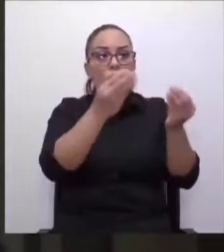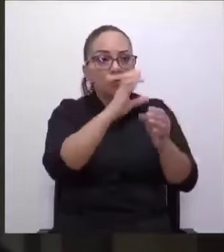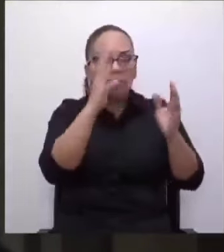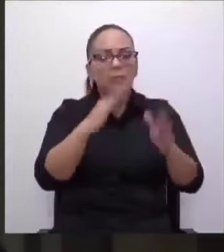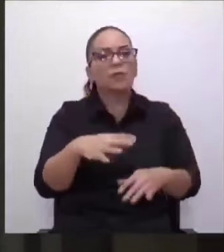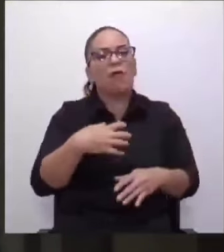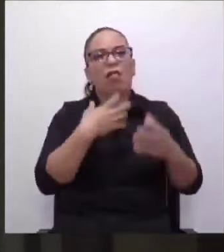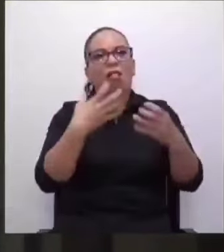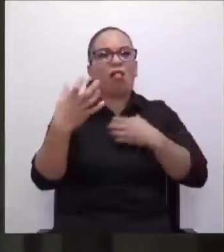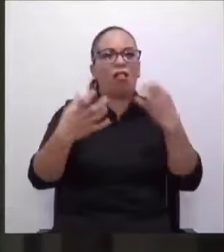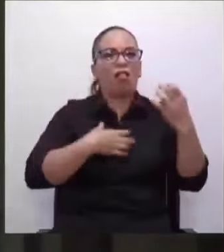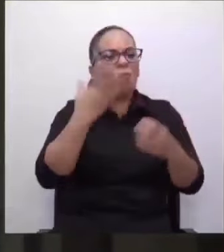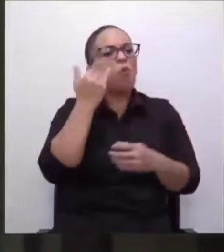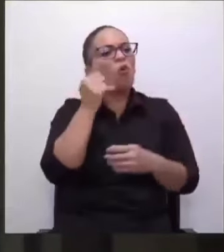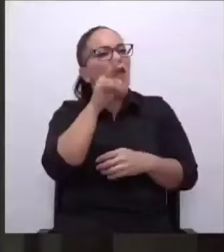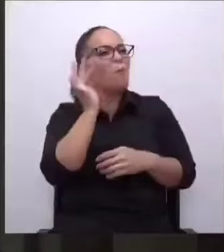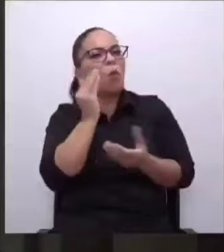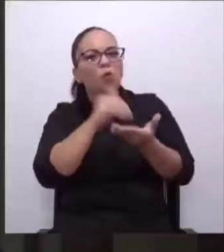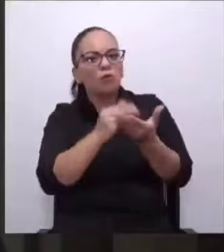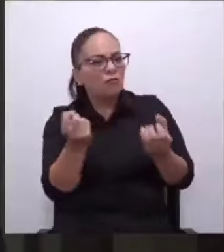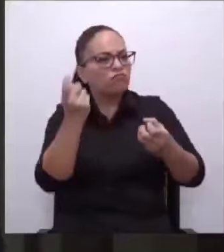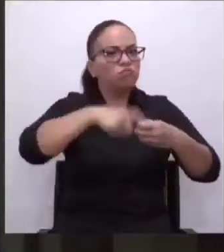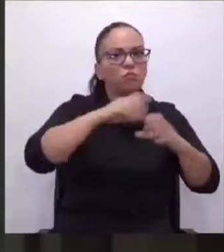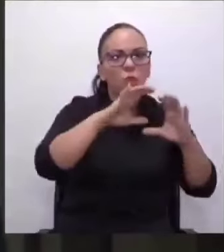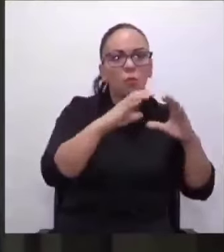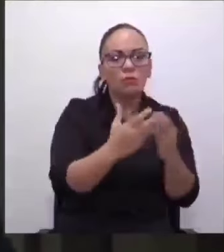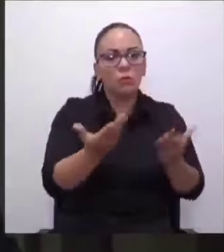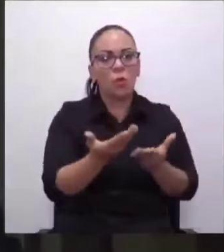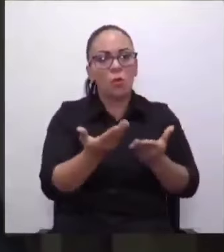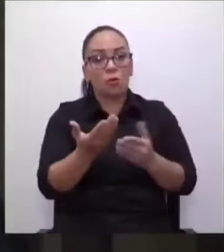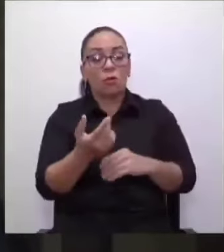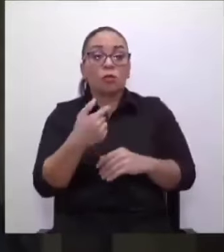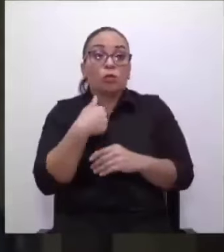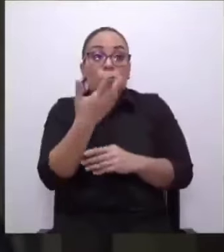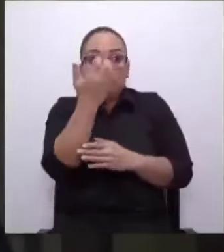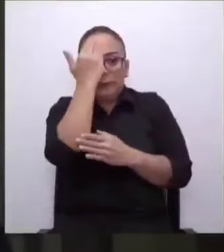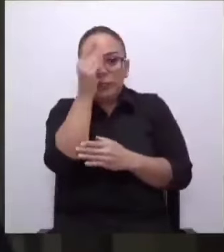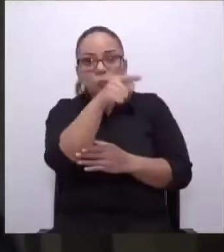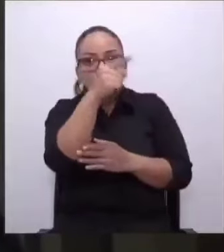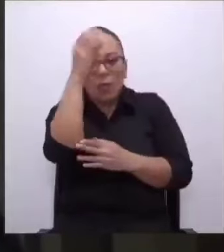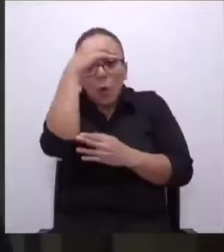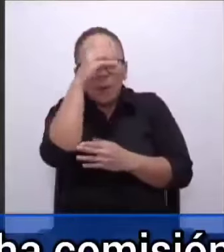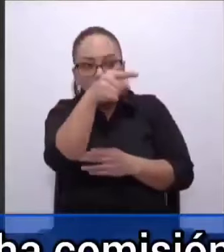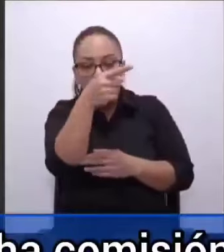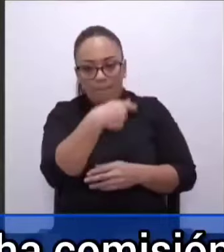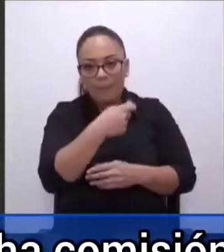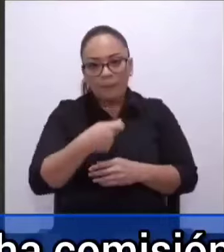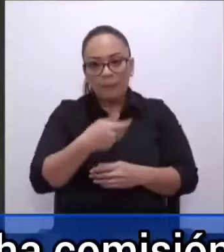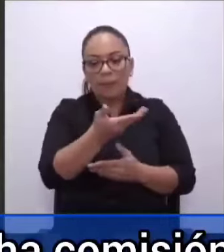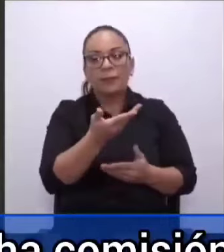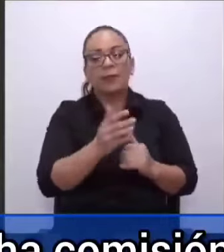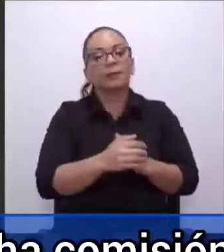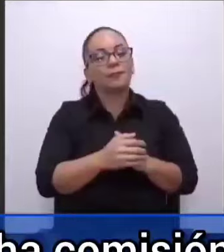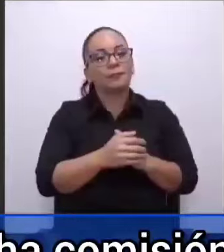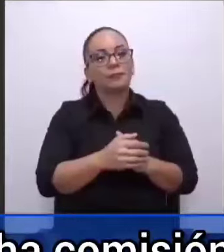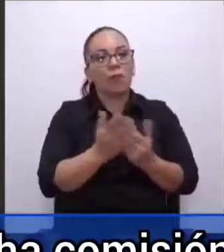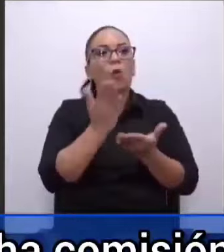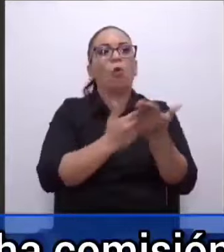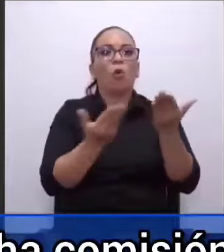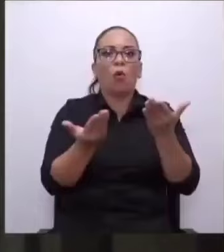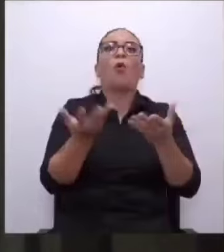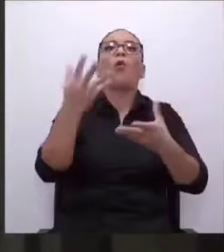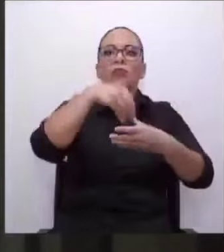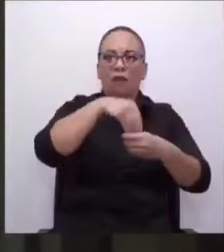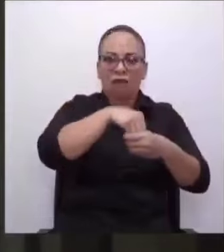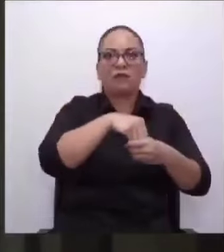comentarios. Quisiéramos saber, don Rodrigo, cuál es la opinión de usted como Presidente de la República de que se vuelva a incluir a Gloria Navas en dicha